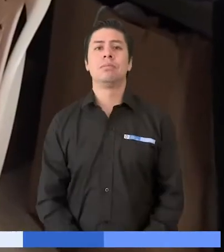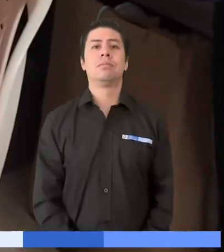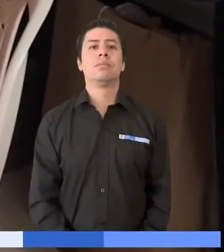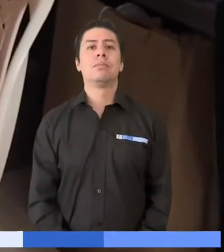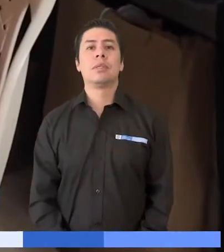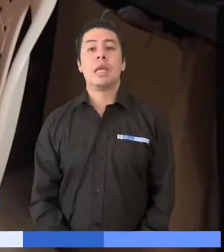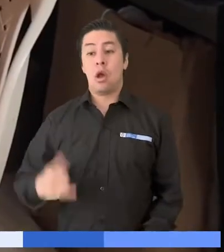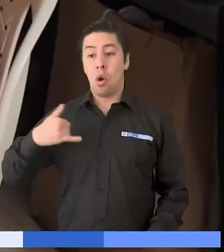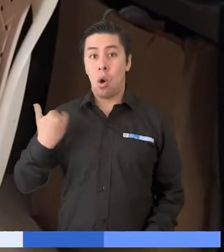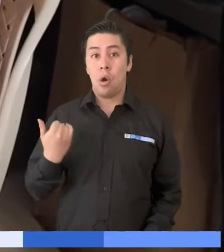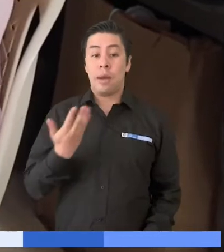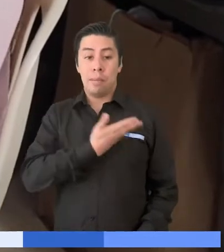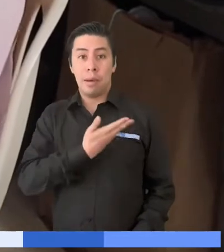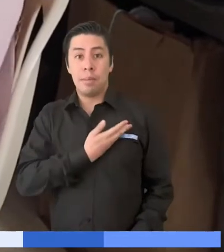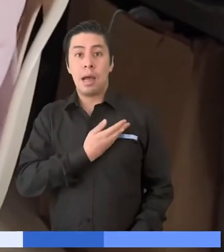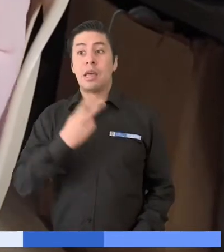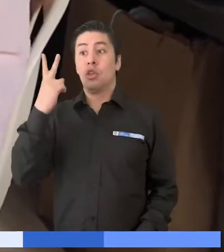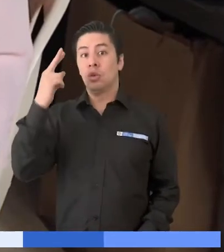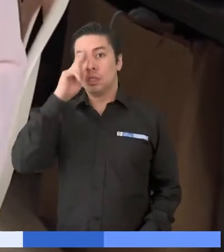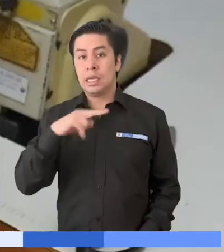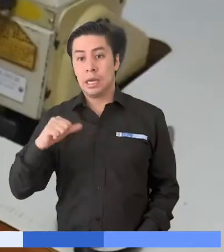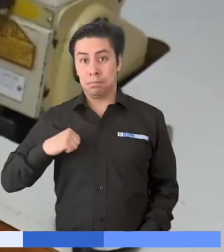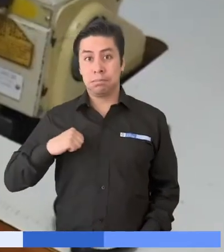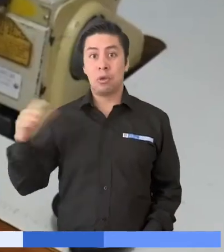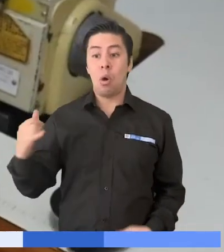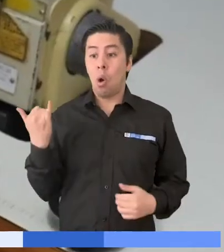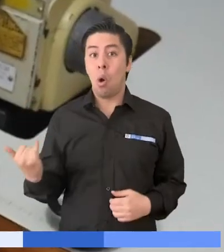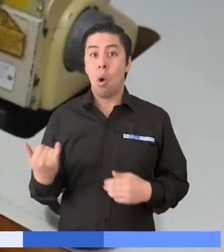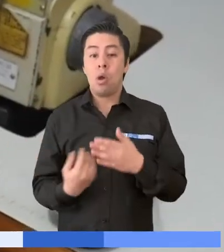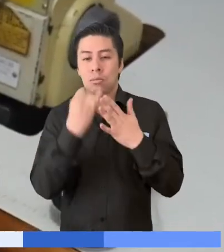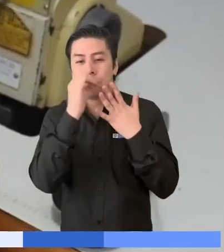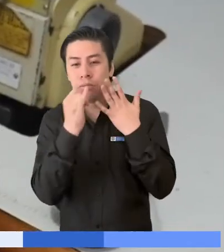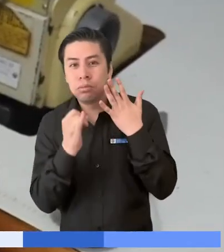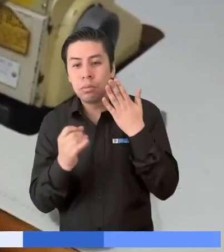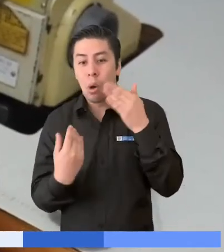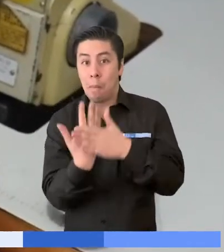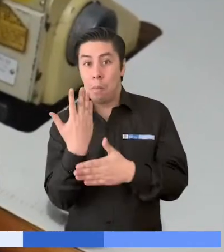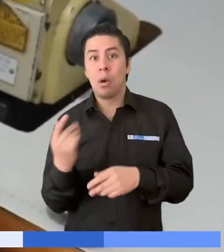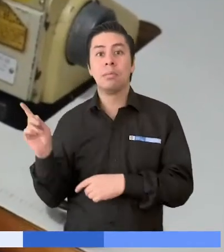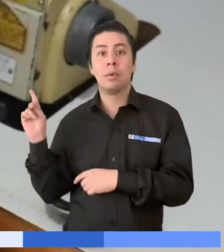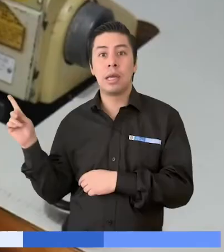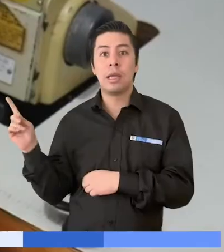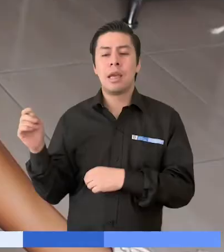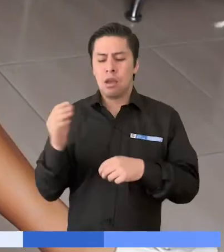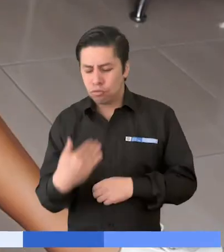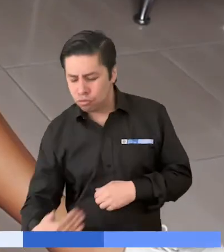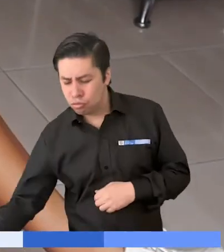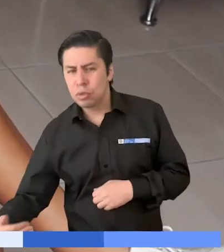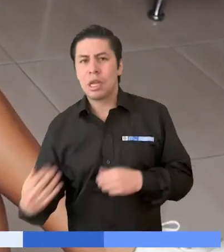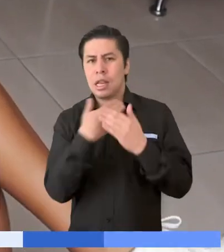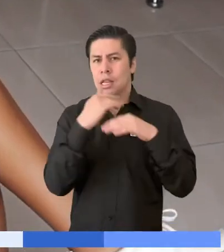Esta joven madre de dos niñas, hoy diseñadora de modas, desde pequeña tuvo que salir de su tierra por la fuerza